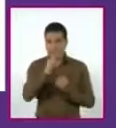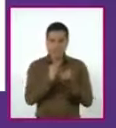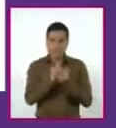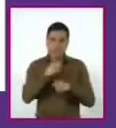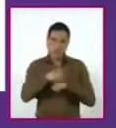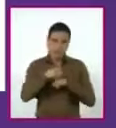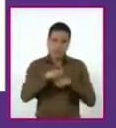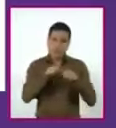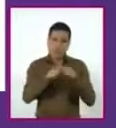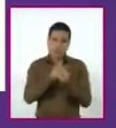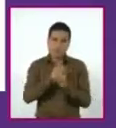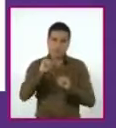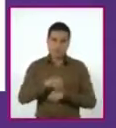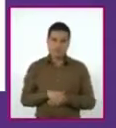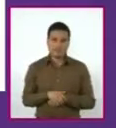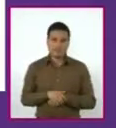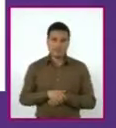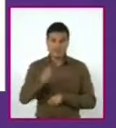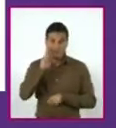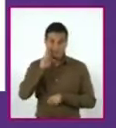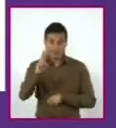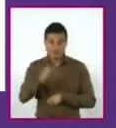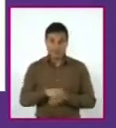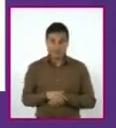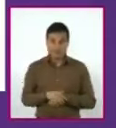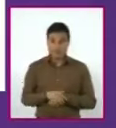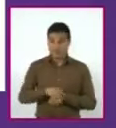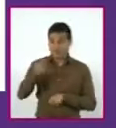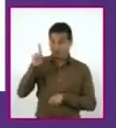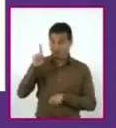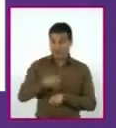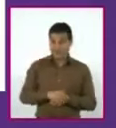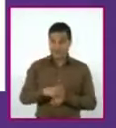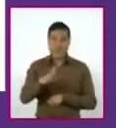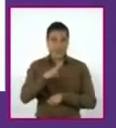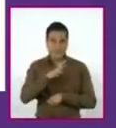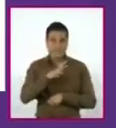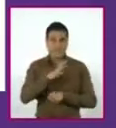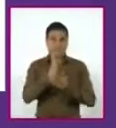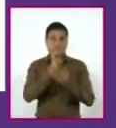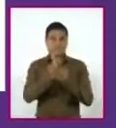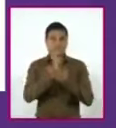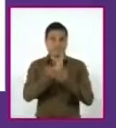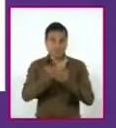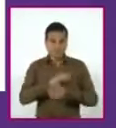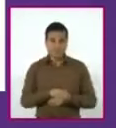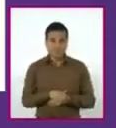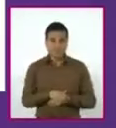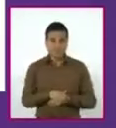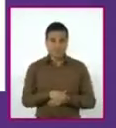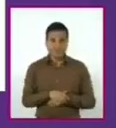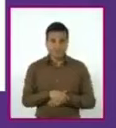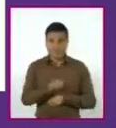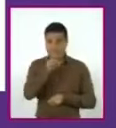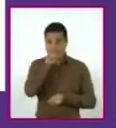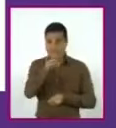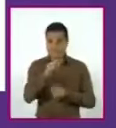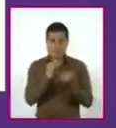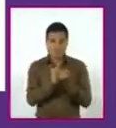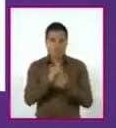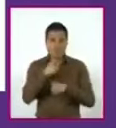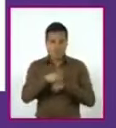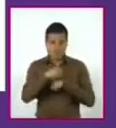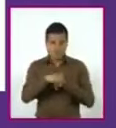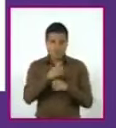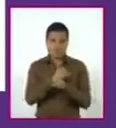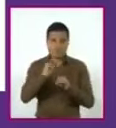coeficiente del término lineal es una fracción, así como el término independiente. Pero eso no le quita que sea